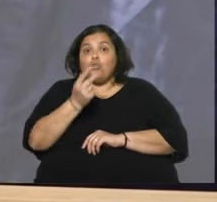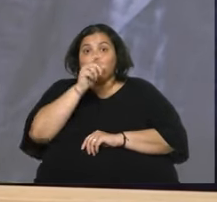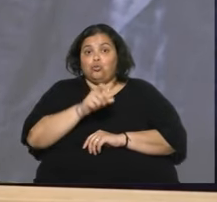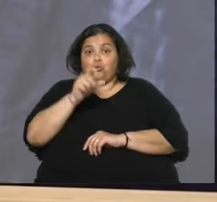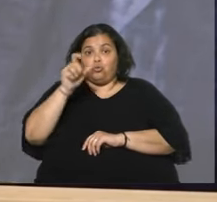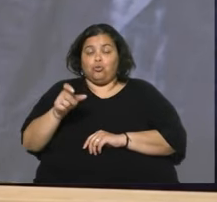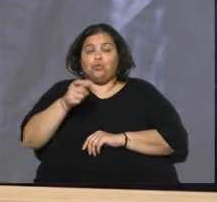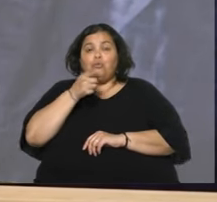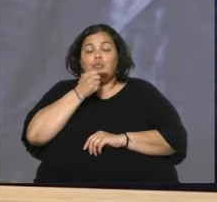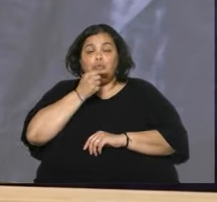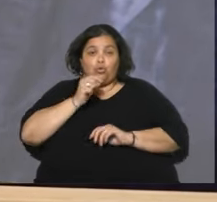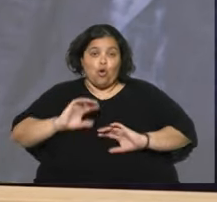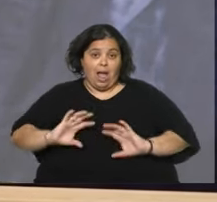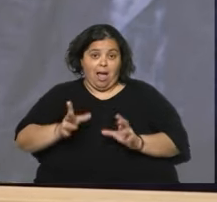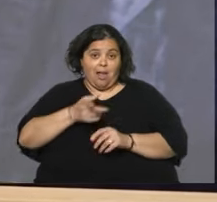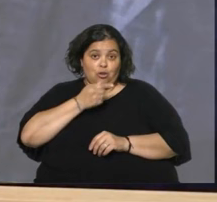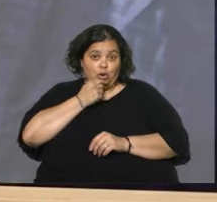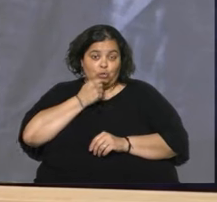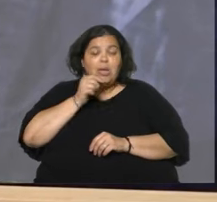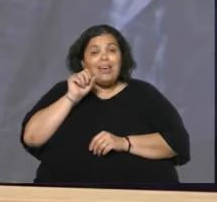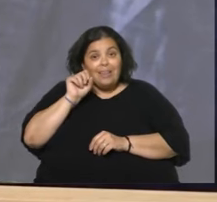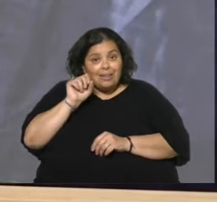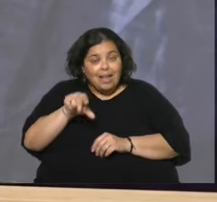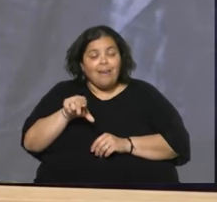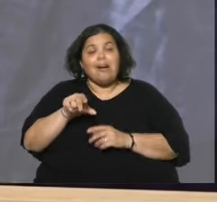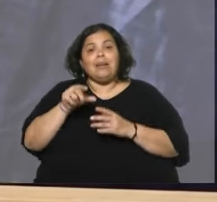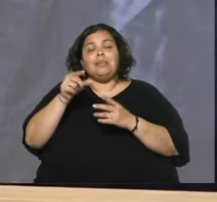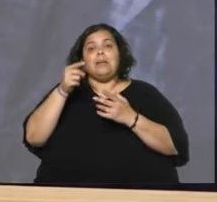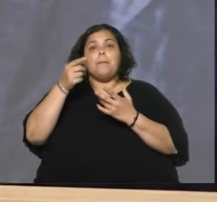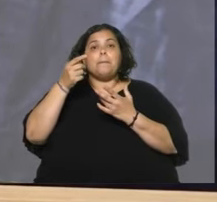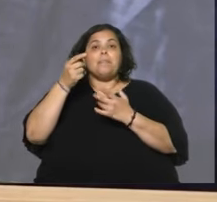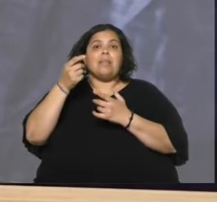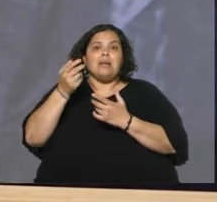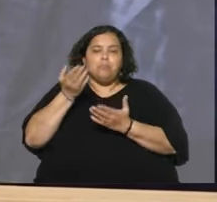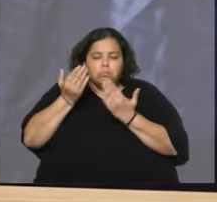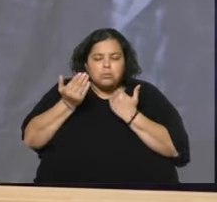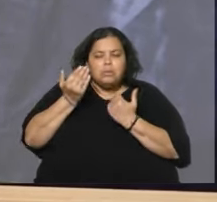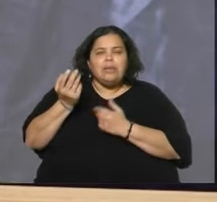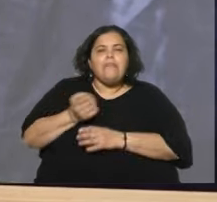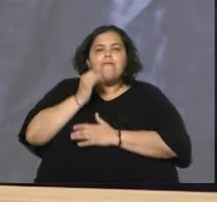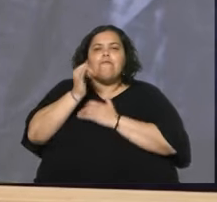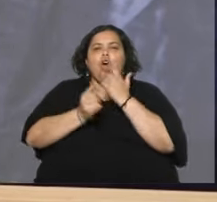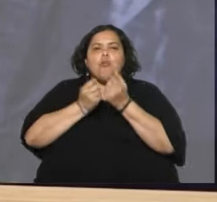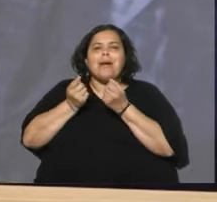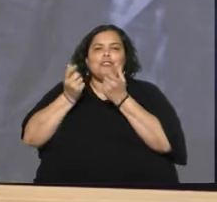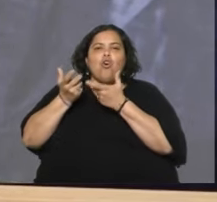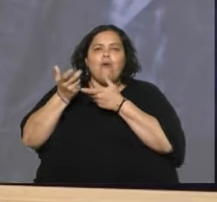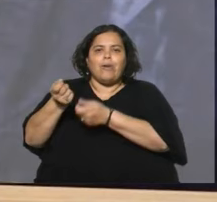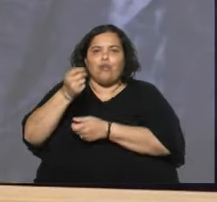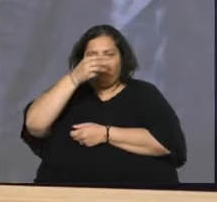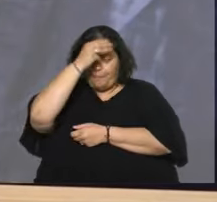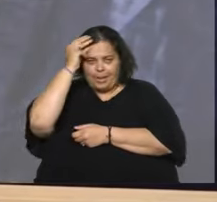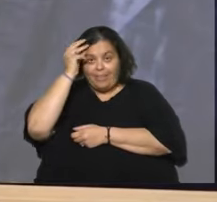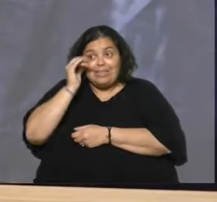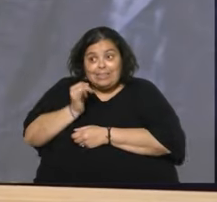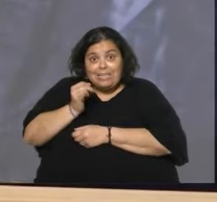funcionarios policiales, estaban extrayendo información. Si se afirma de